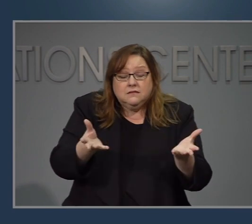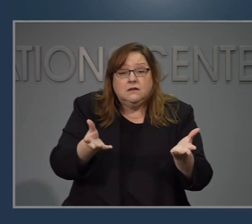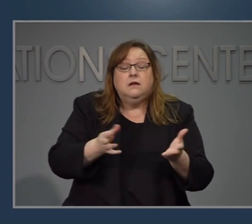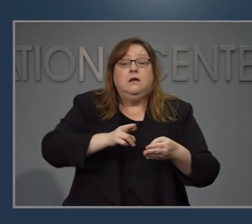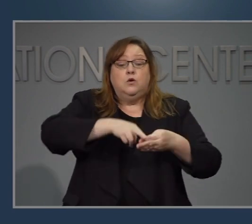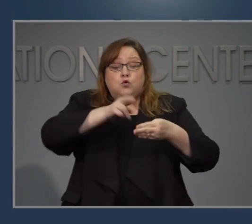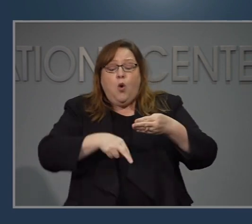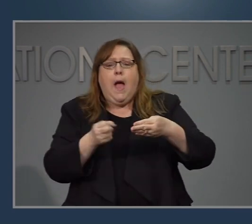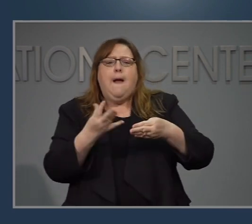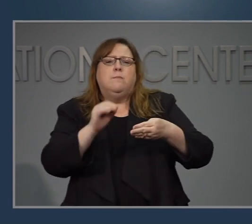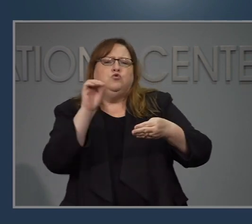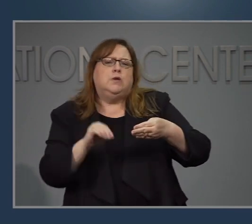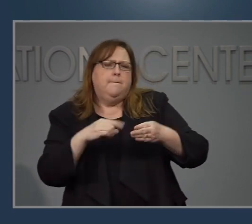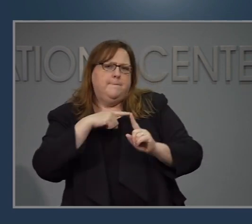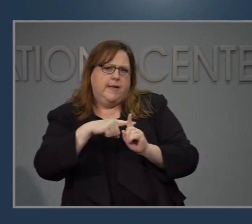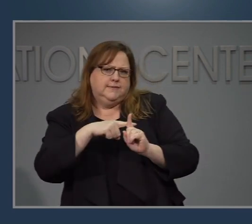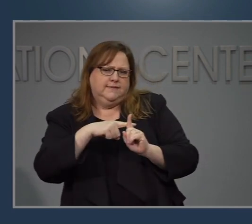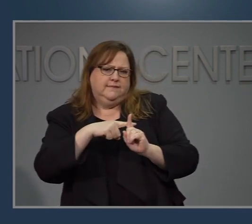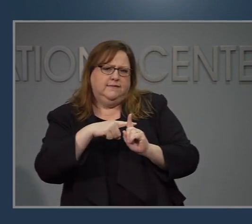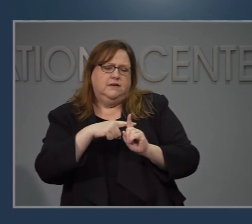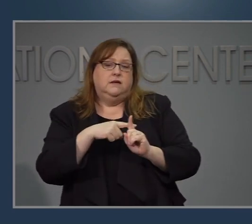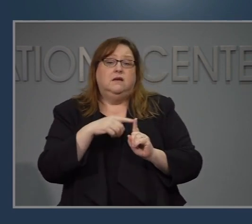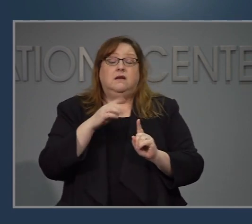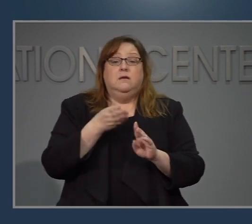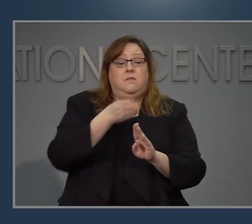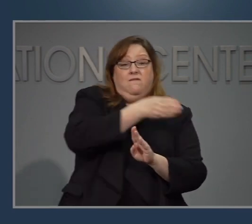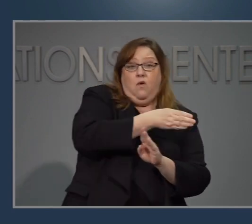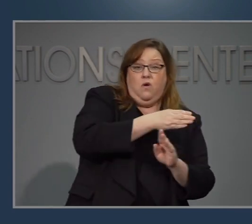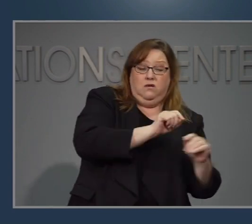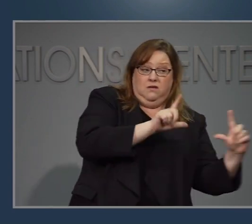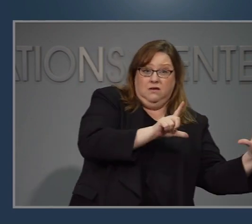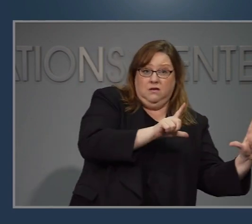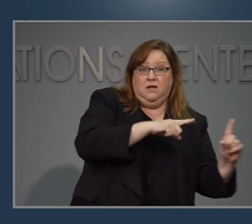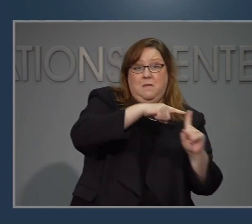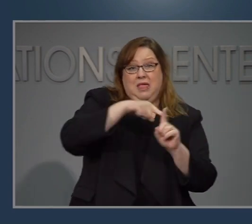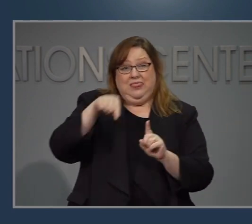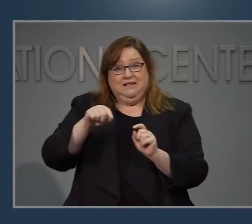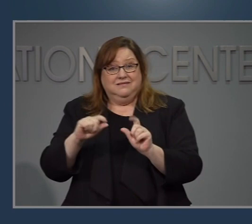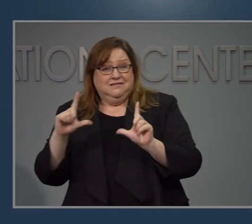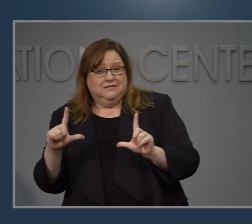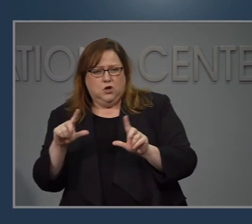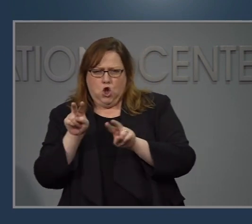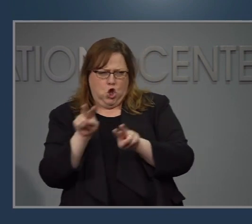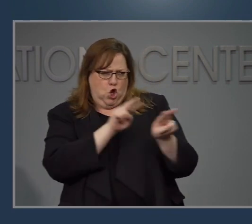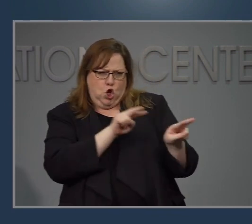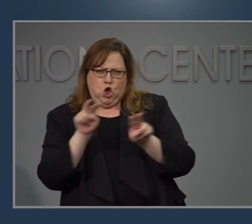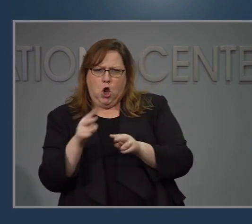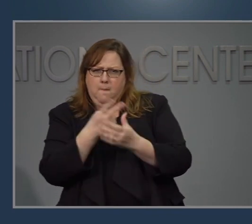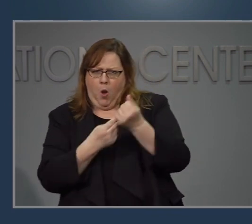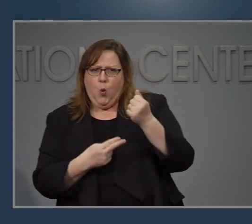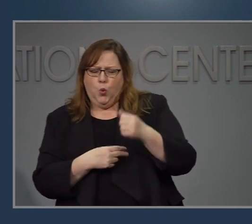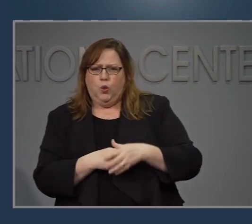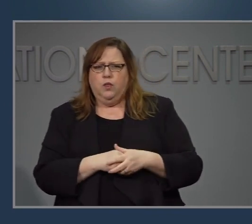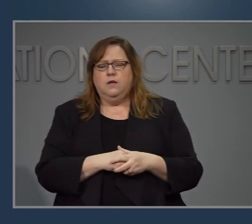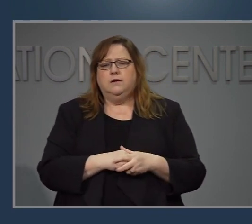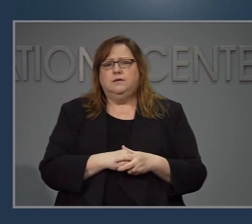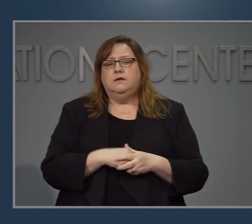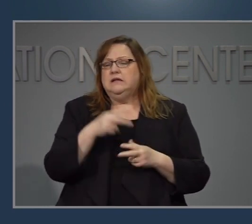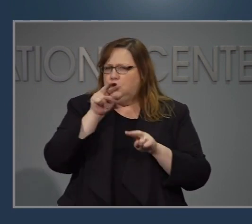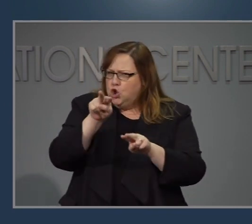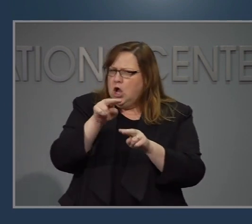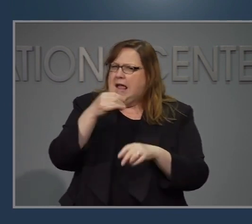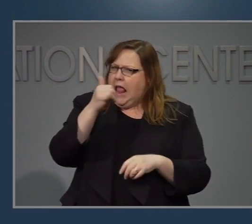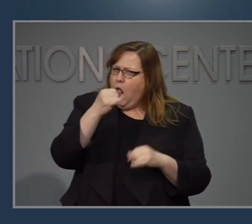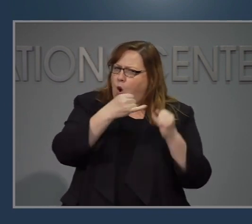importante interpretar la última gráfica que acabamos de ver y está en combinación. Quiero que vean atención presten atención a la